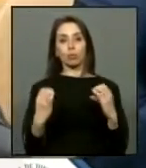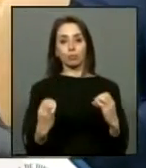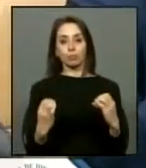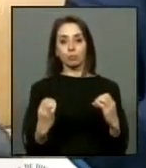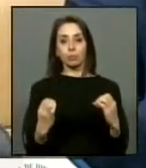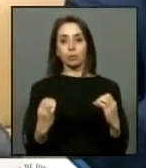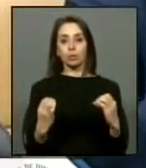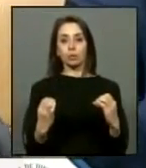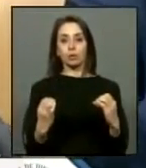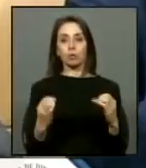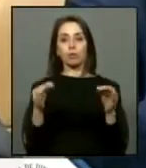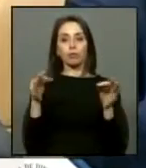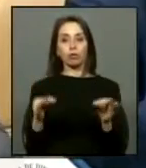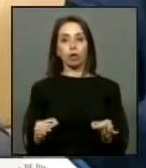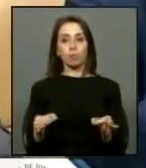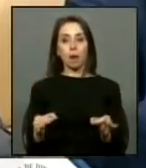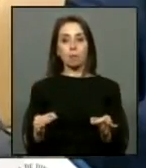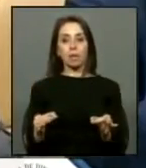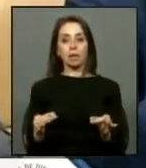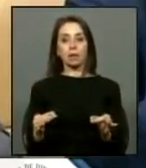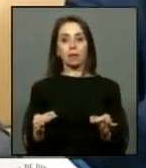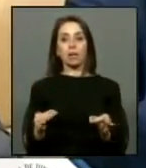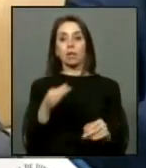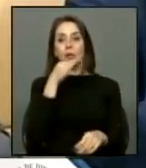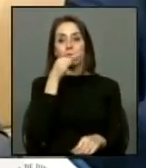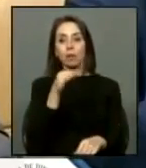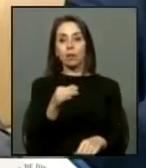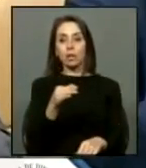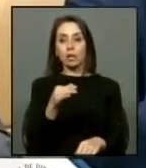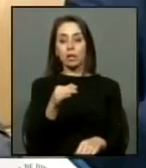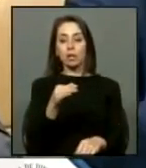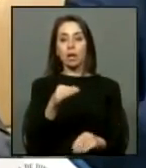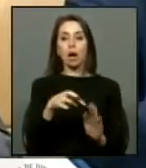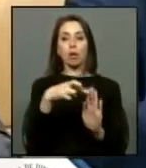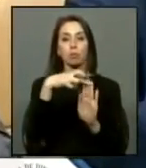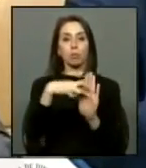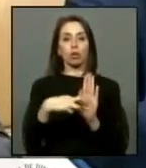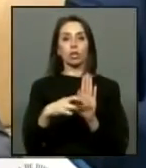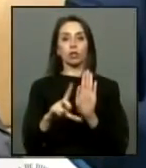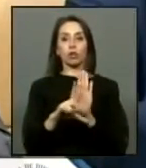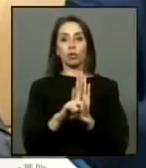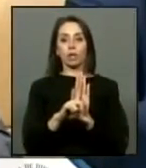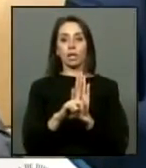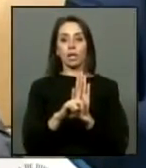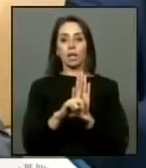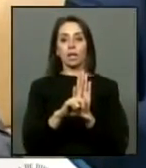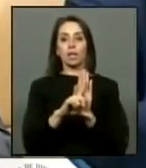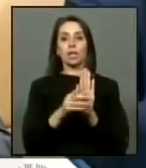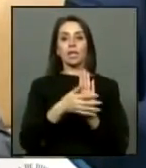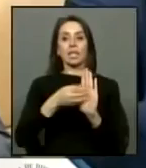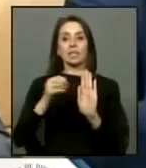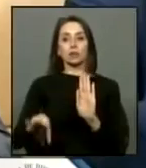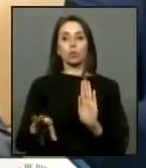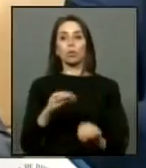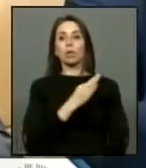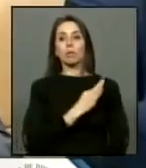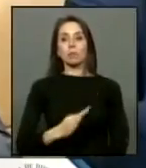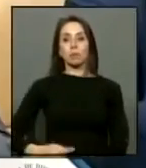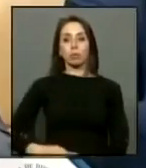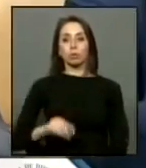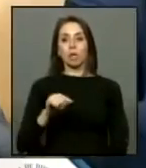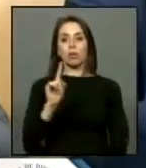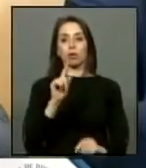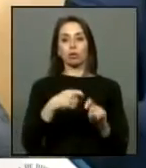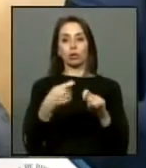haga formalmente insisto presente que en el proyecto de ley se excluyen los diputados de este